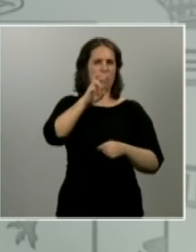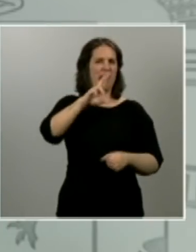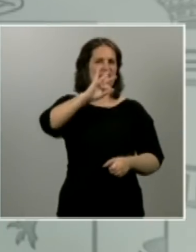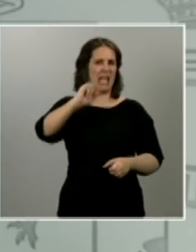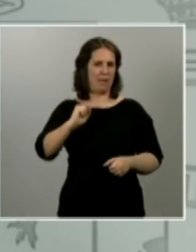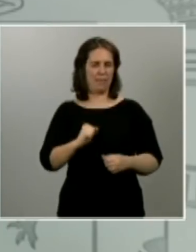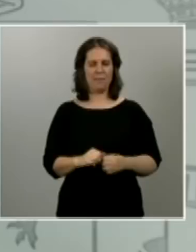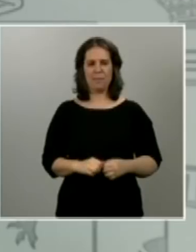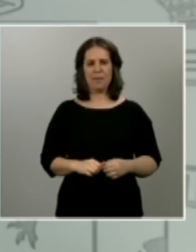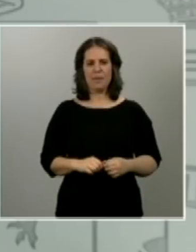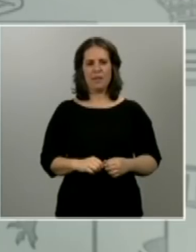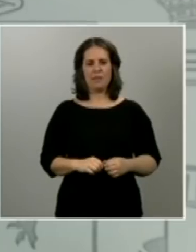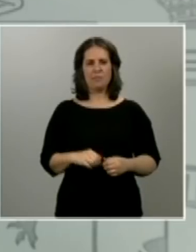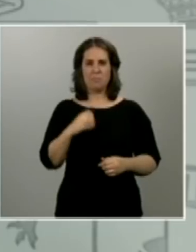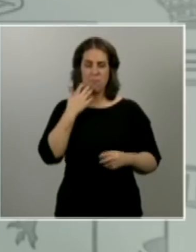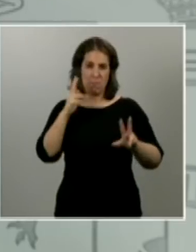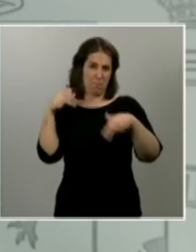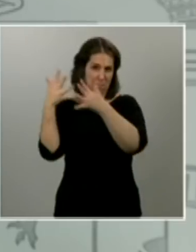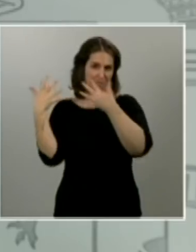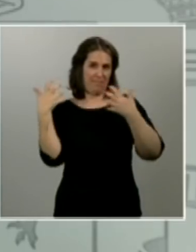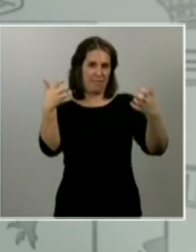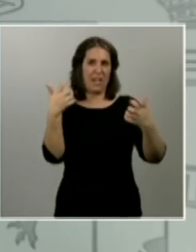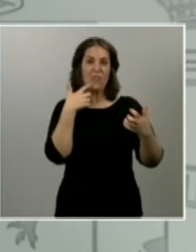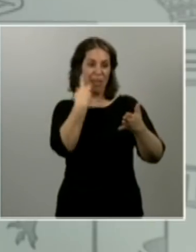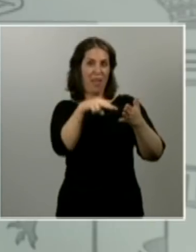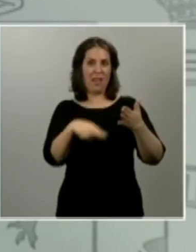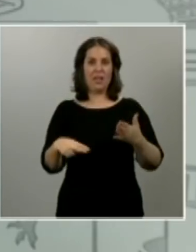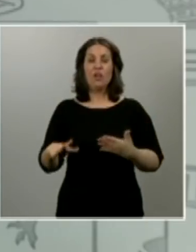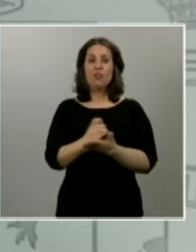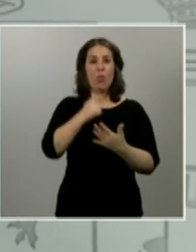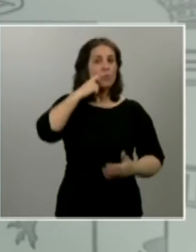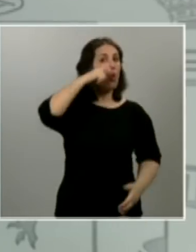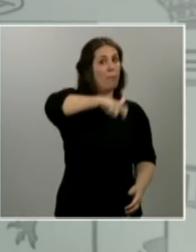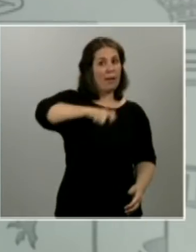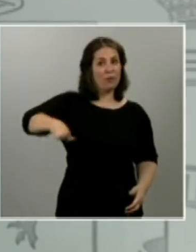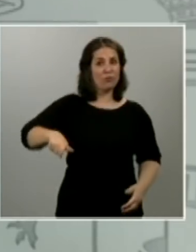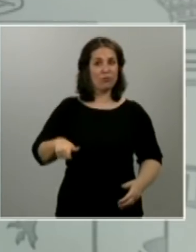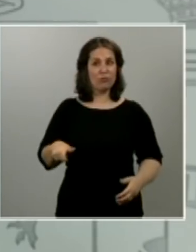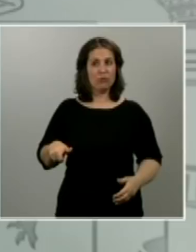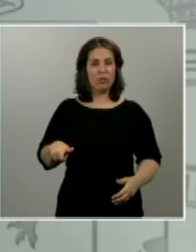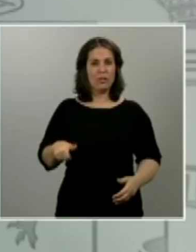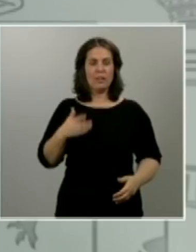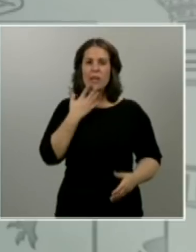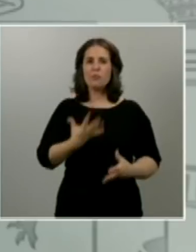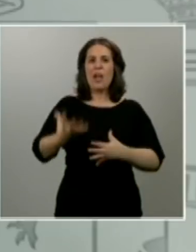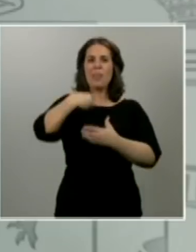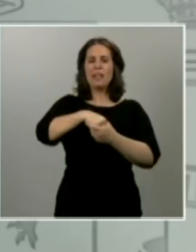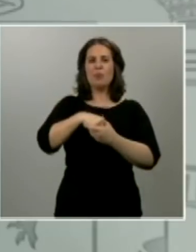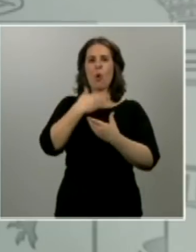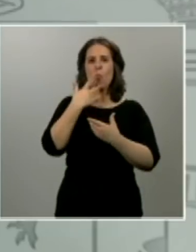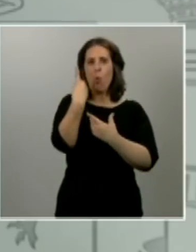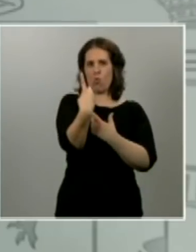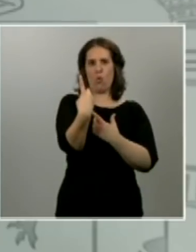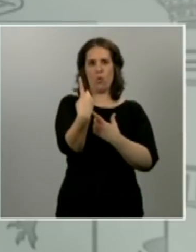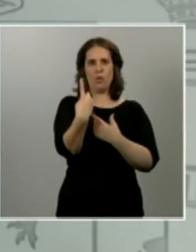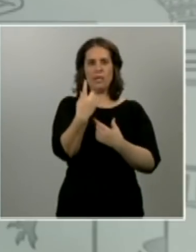licencia, nos recuerda que todos los seres humanos somos parte de un mismo cuerpo y cuando las circunstancias de la vida afectan a un